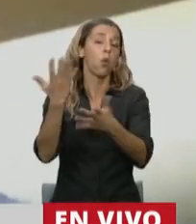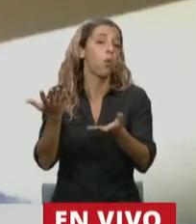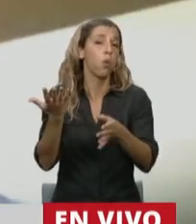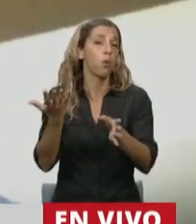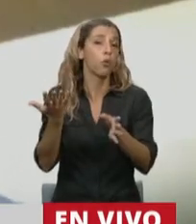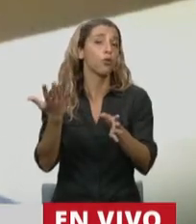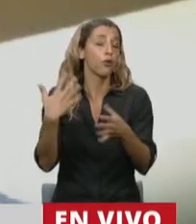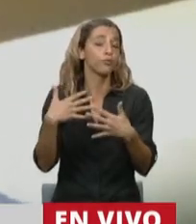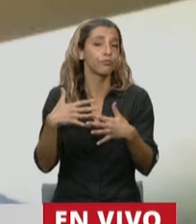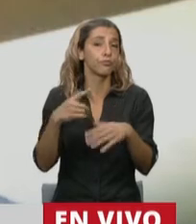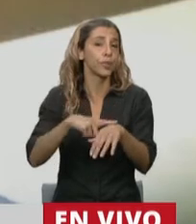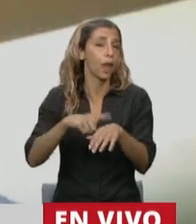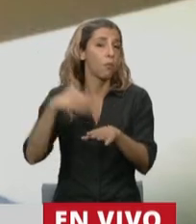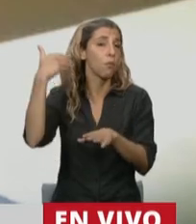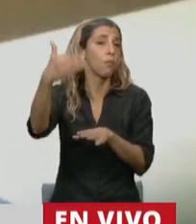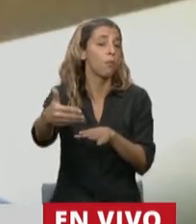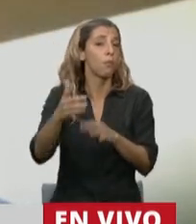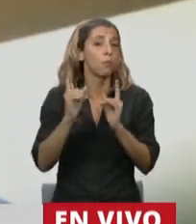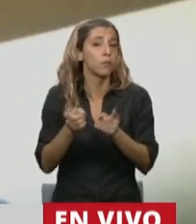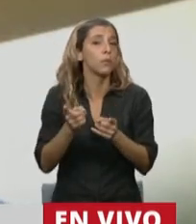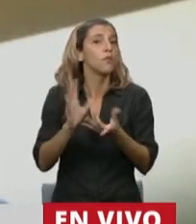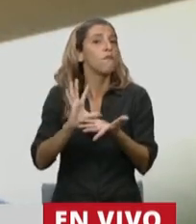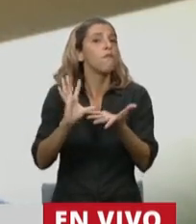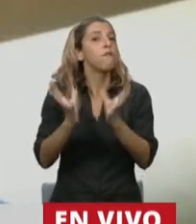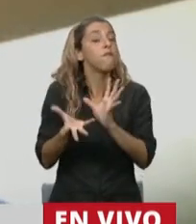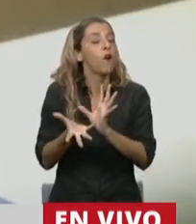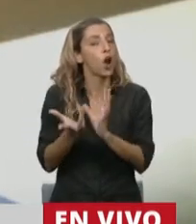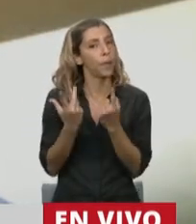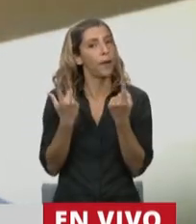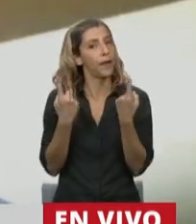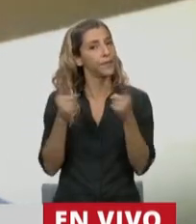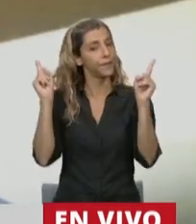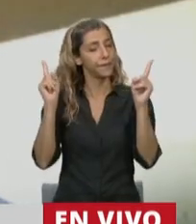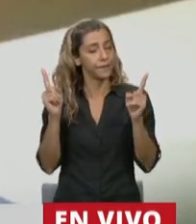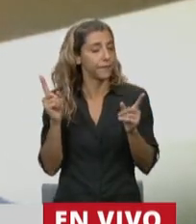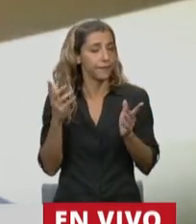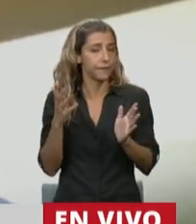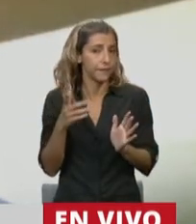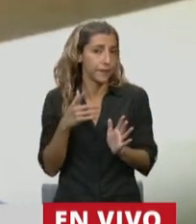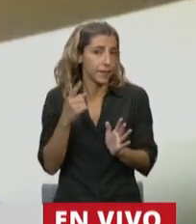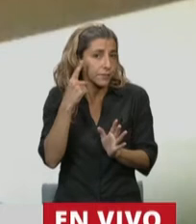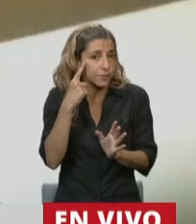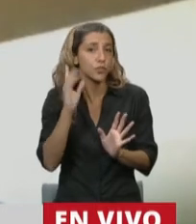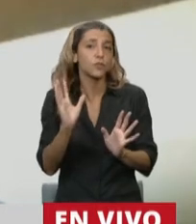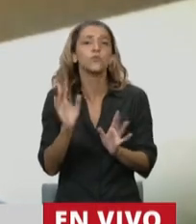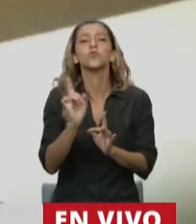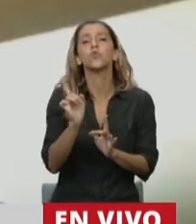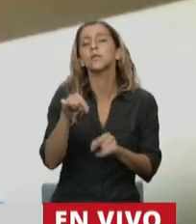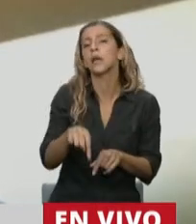por más que también no queremos entrar en una falsa discusión de presencial versus